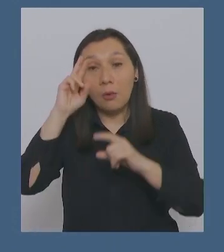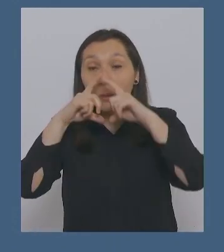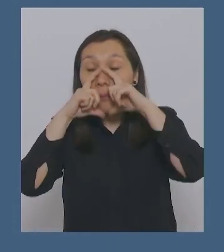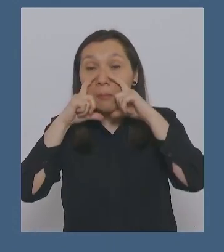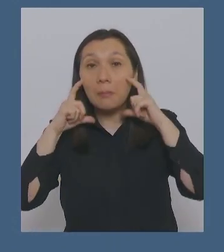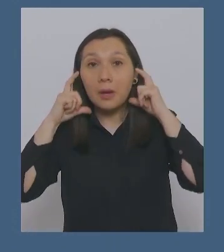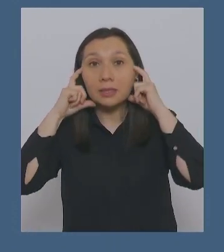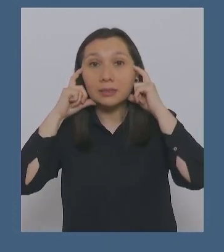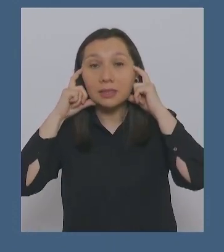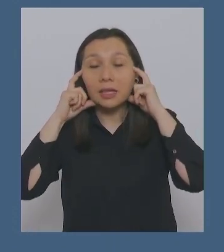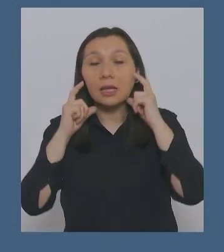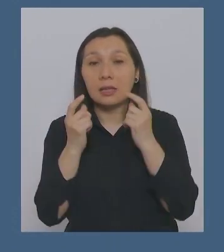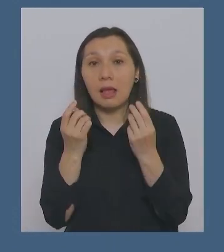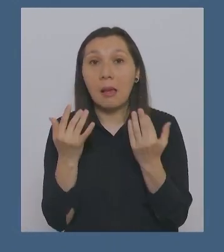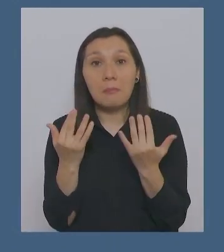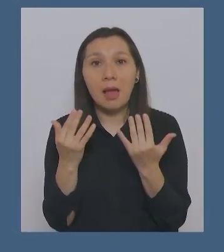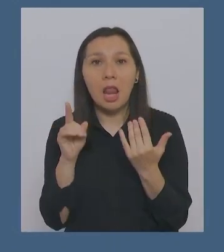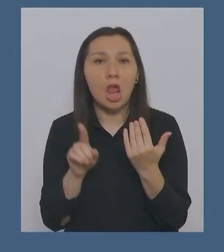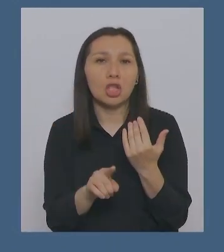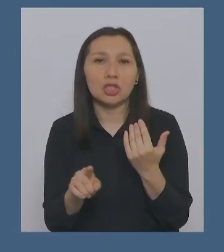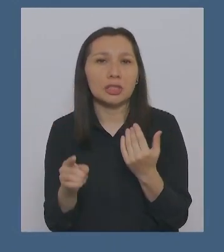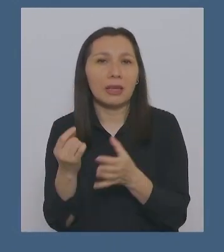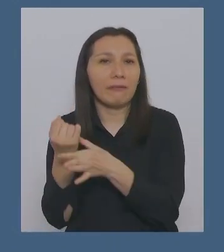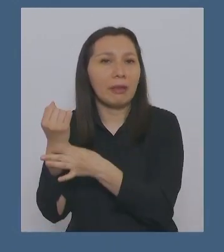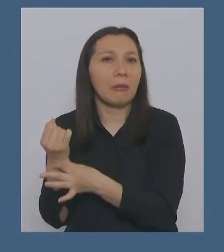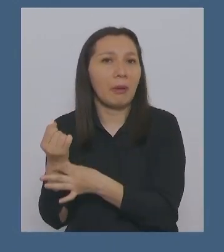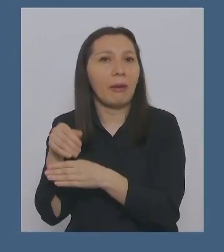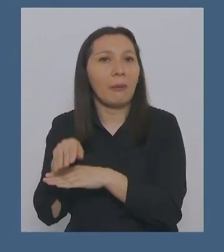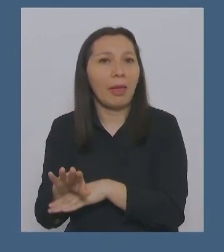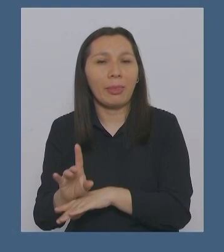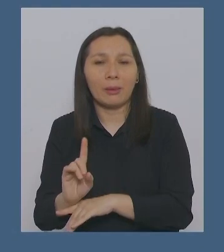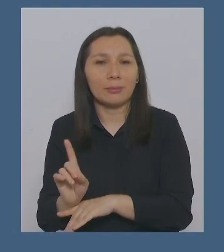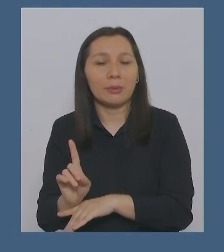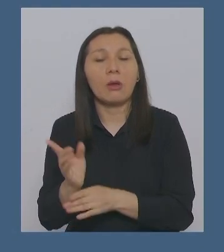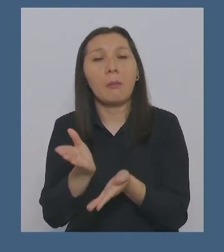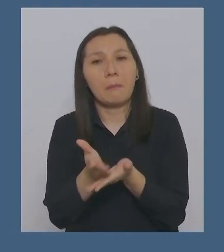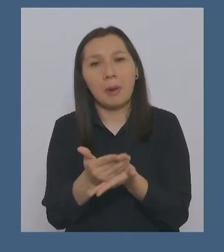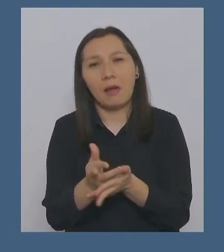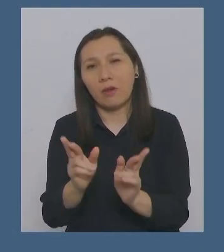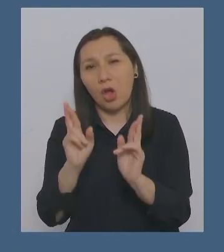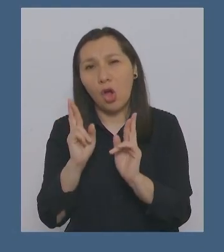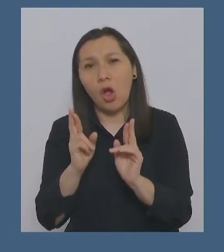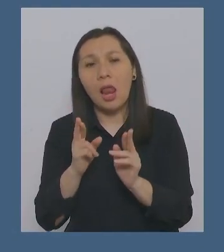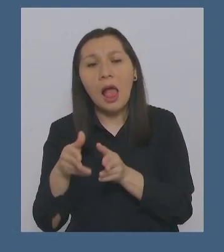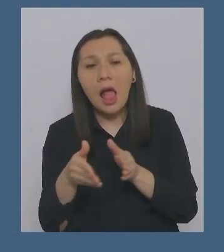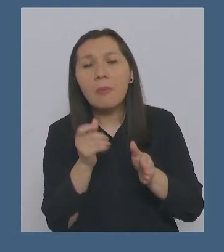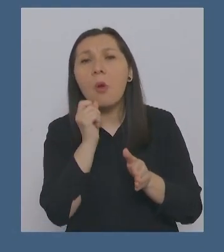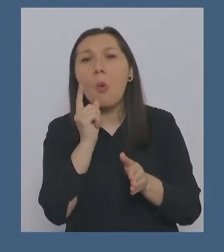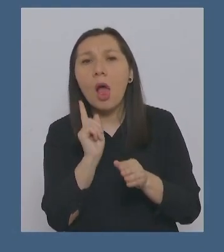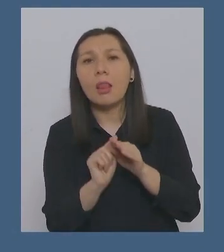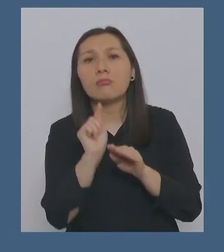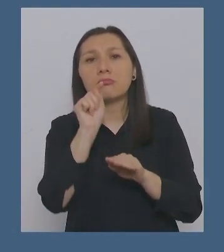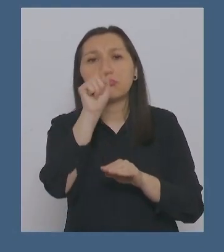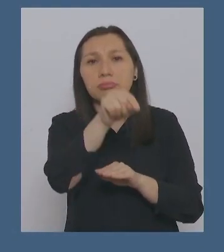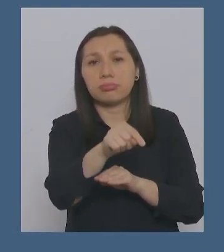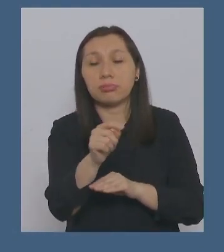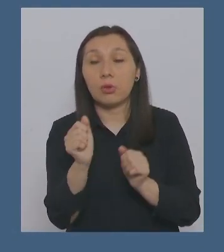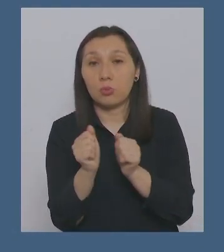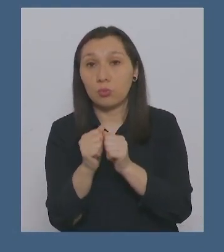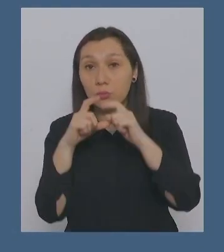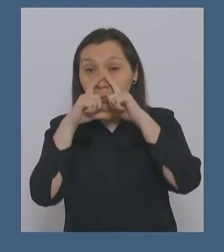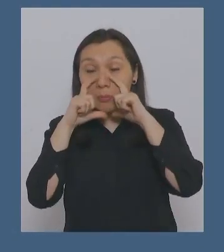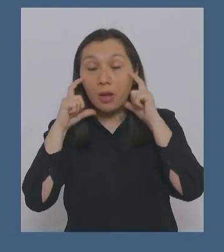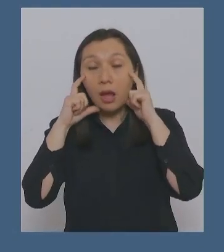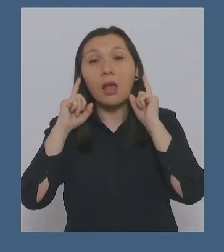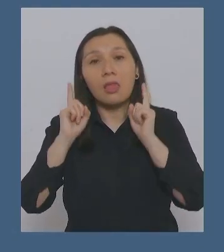en tus manos no sirve de nada y también planificar ojalá el trayecto. Junto con llevar tu mascarilla,